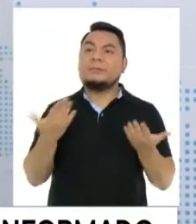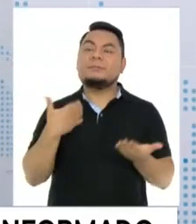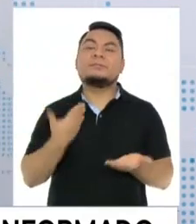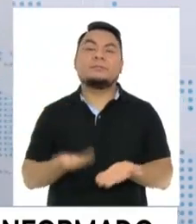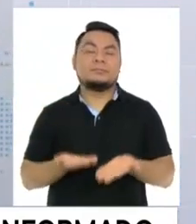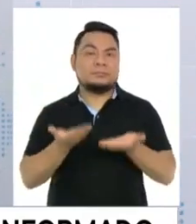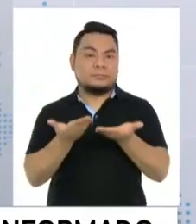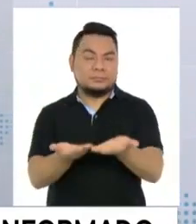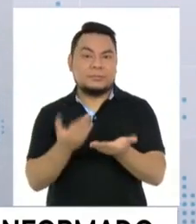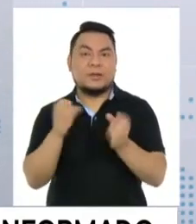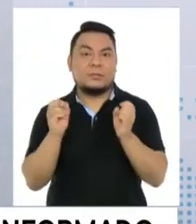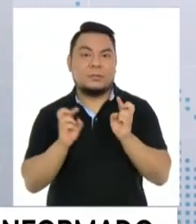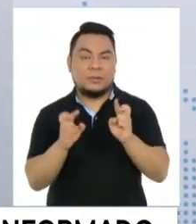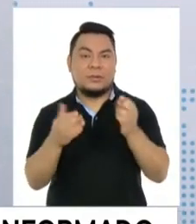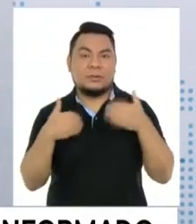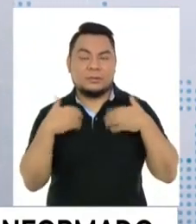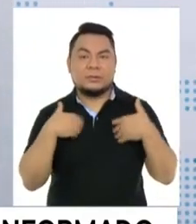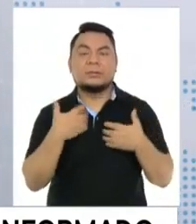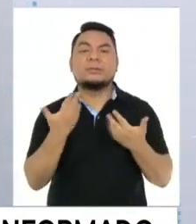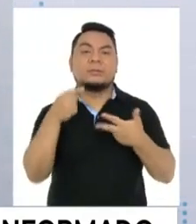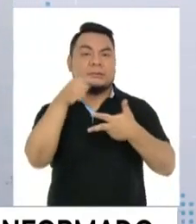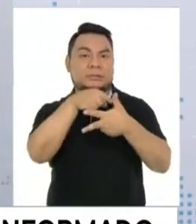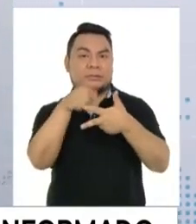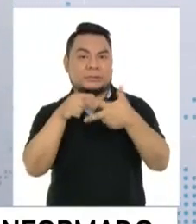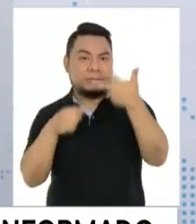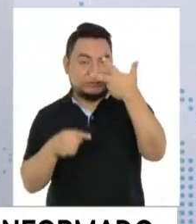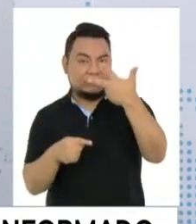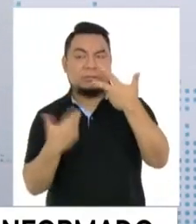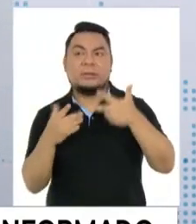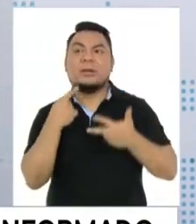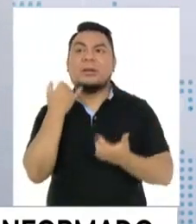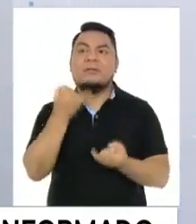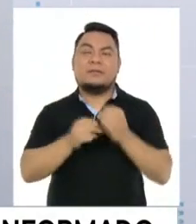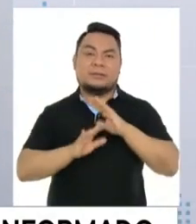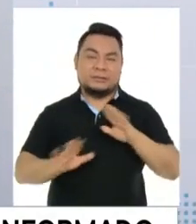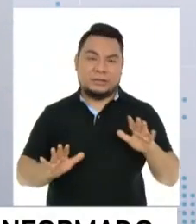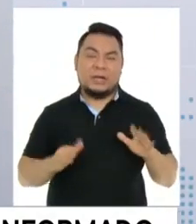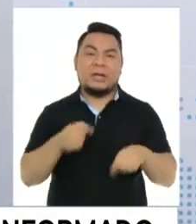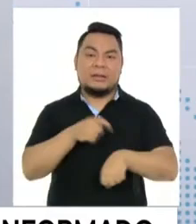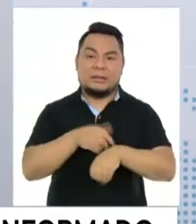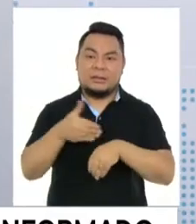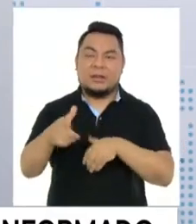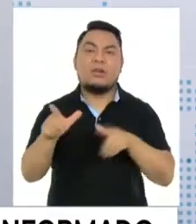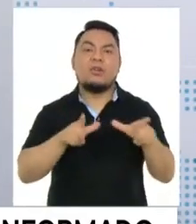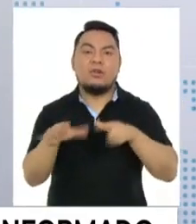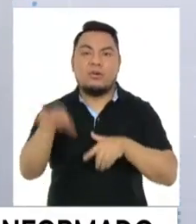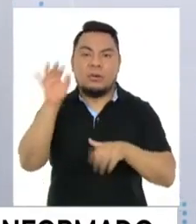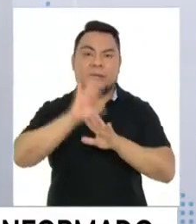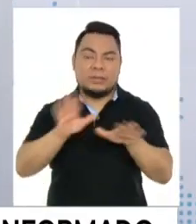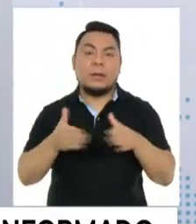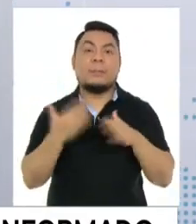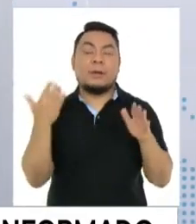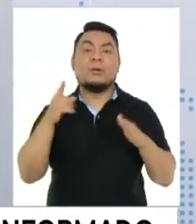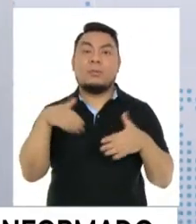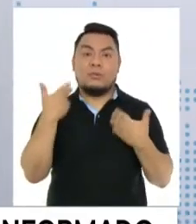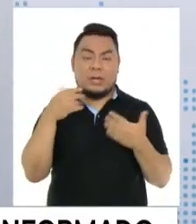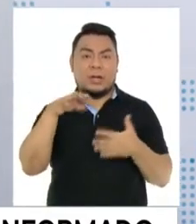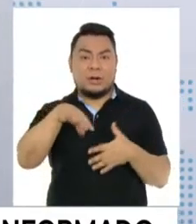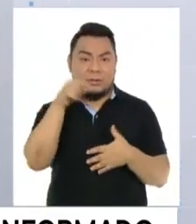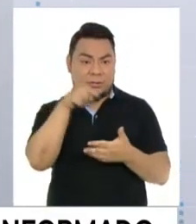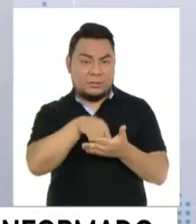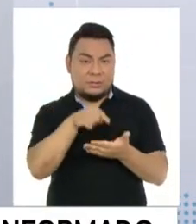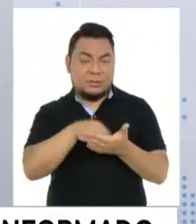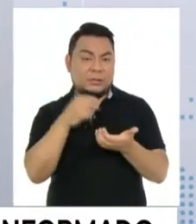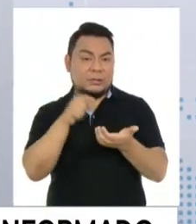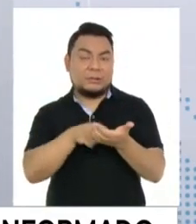proporcionó la oportunidad de tener hasta tres opciones, en la fecha ya venció, por supuesto, para elegir el local de votación. ¿Todo ello se puede encontrar en esta